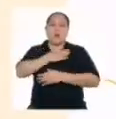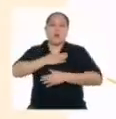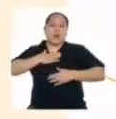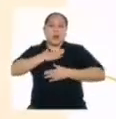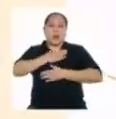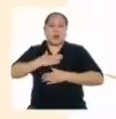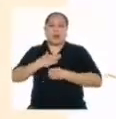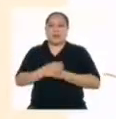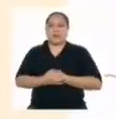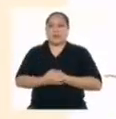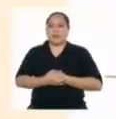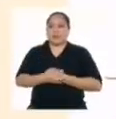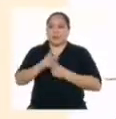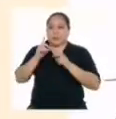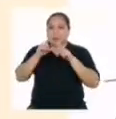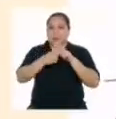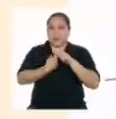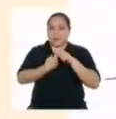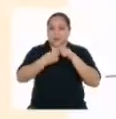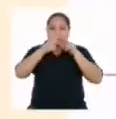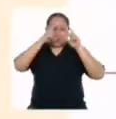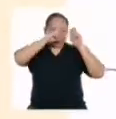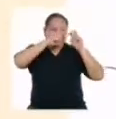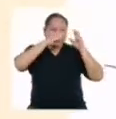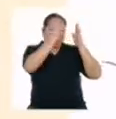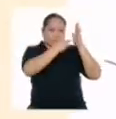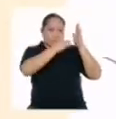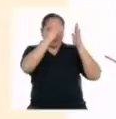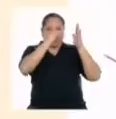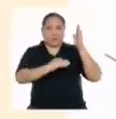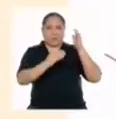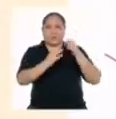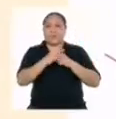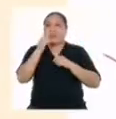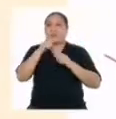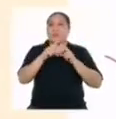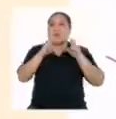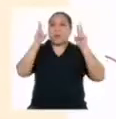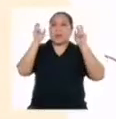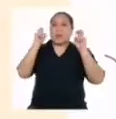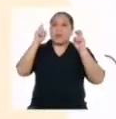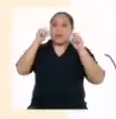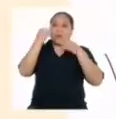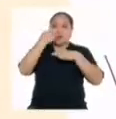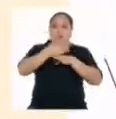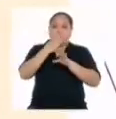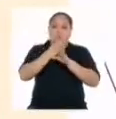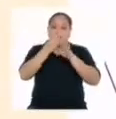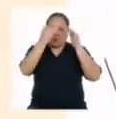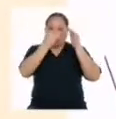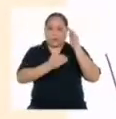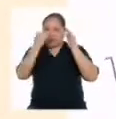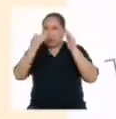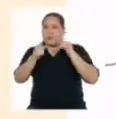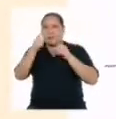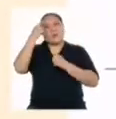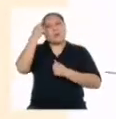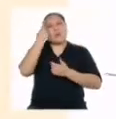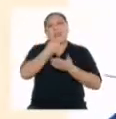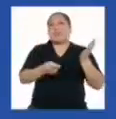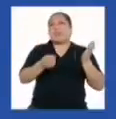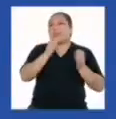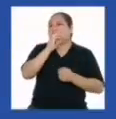recreación. Empecemos con la inspección. A partir del título y su estructura, ¿de qué creen que